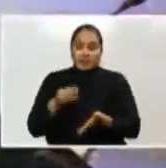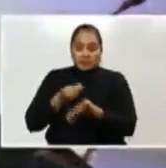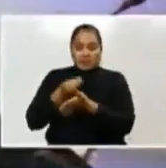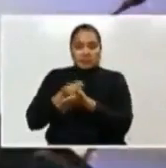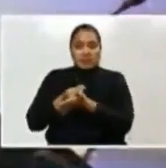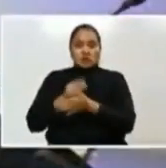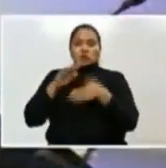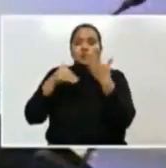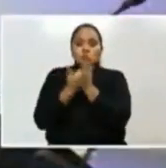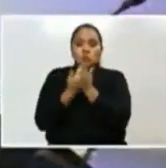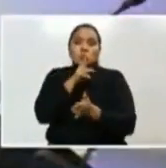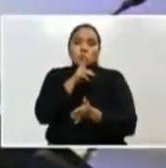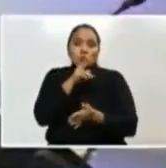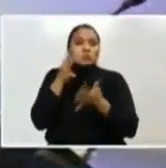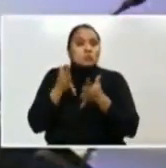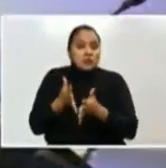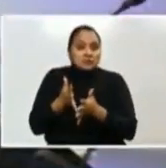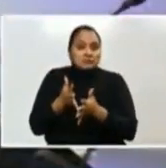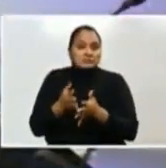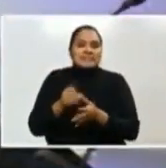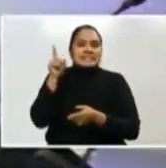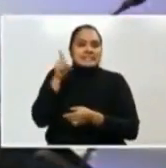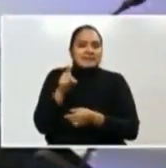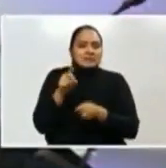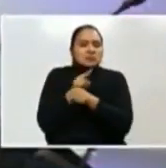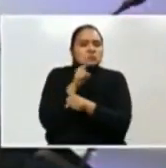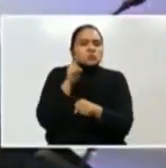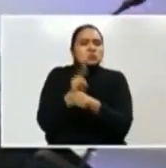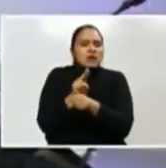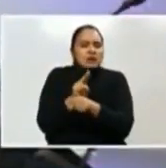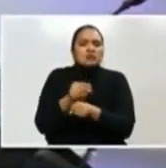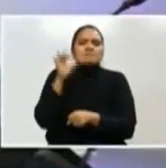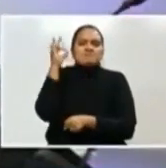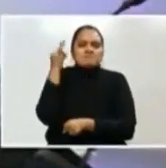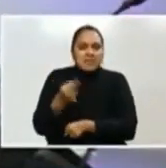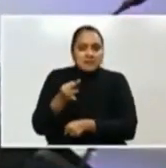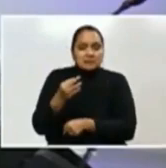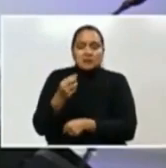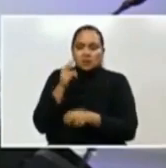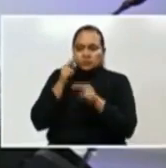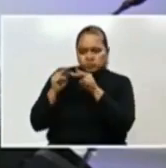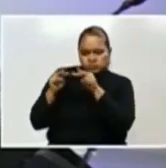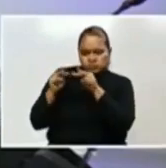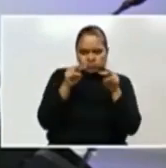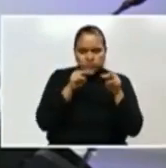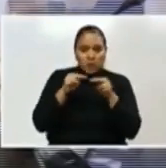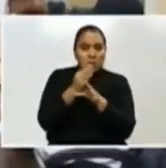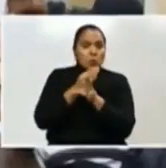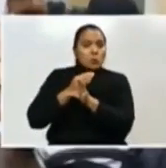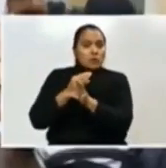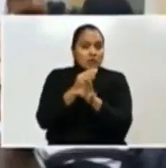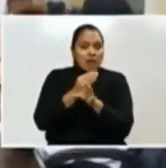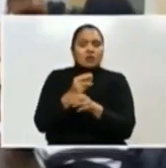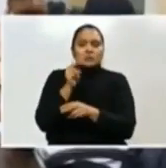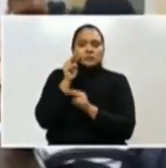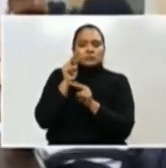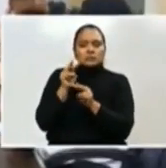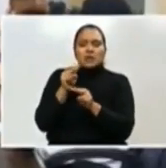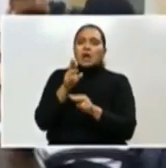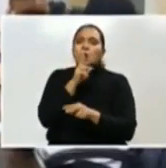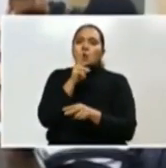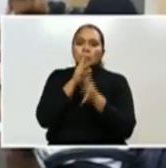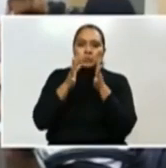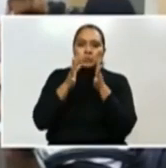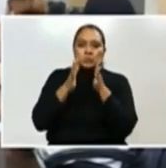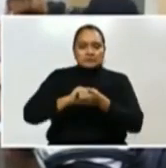de todos los hondureños y está siendo auditado también por los hondureños a través de la sociedad civil,